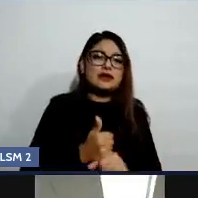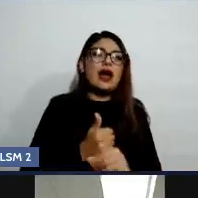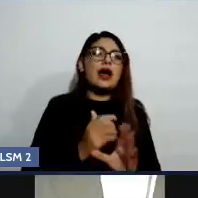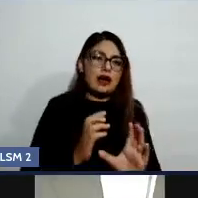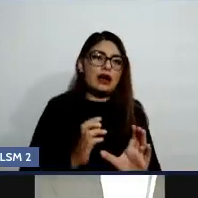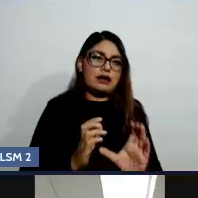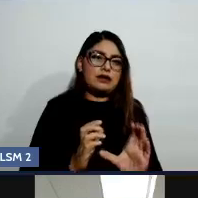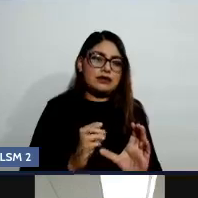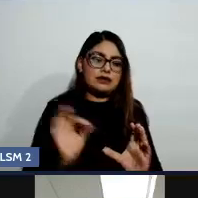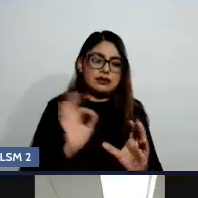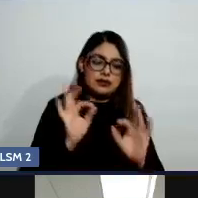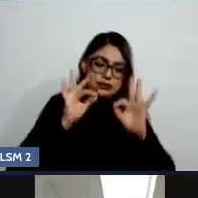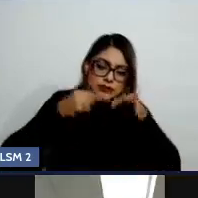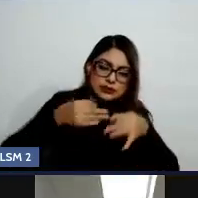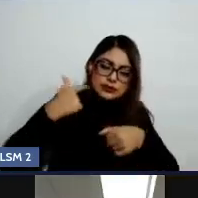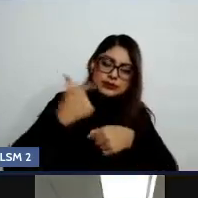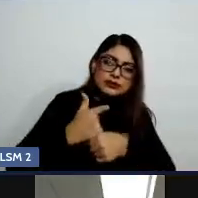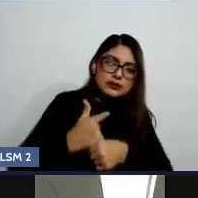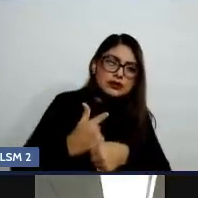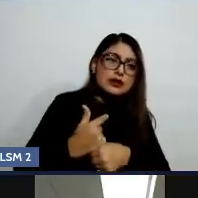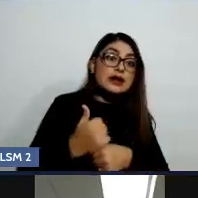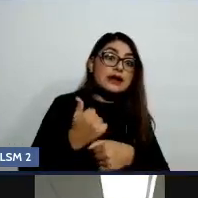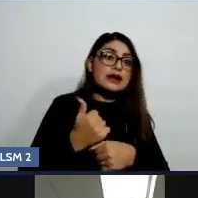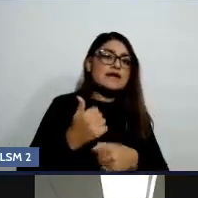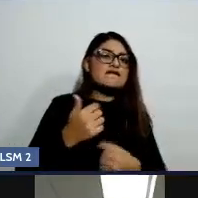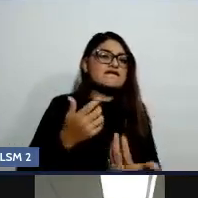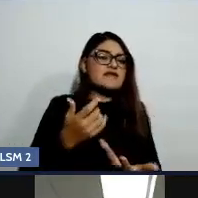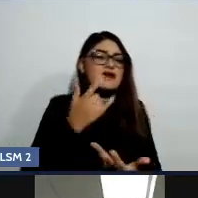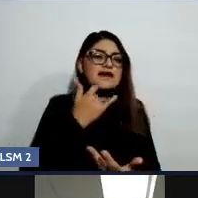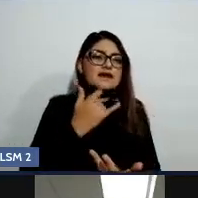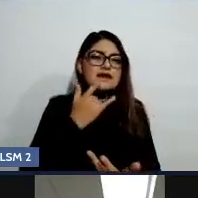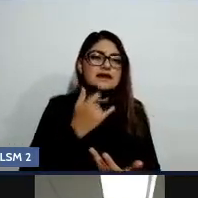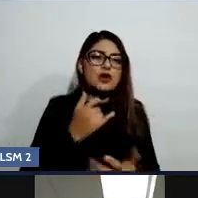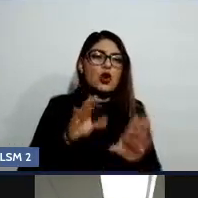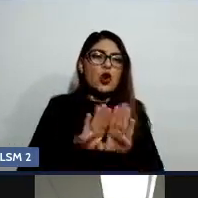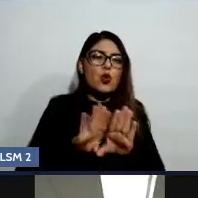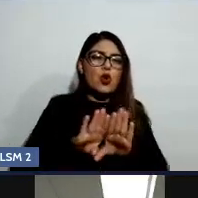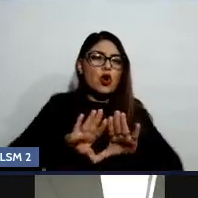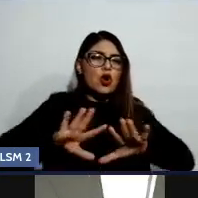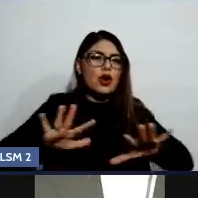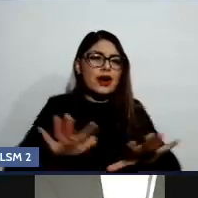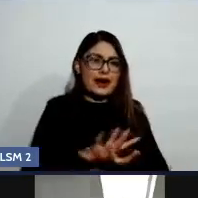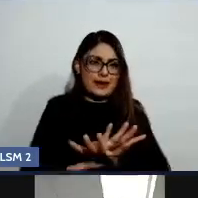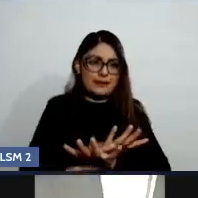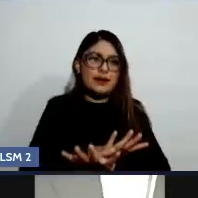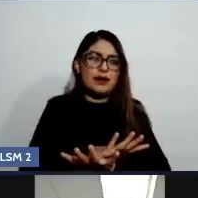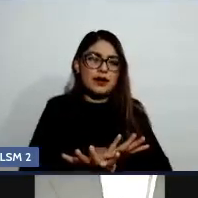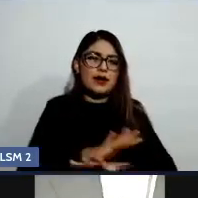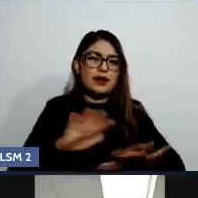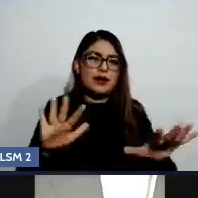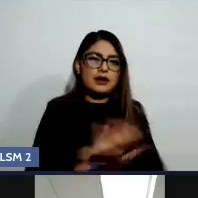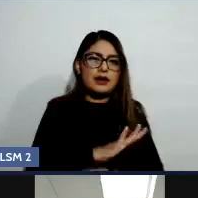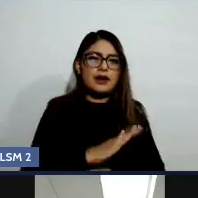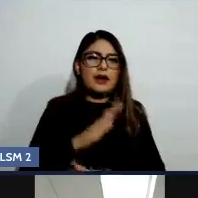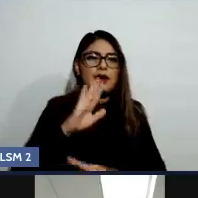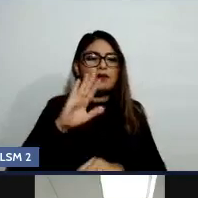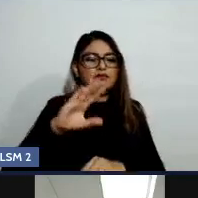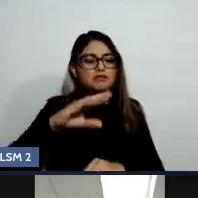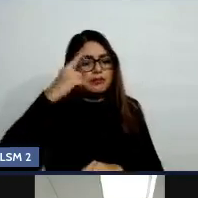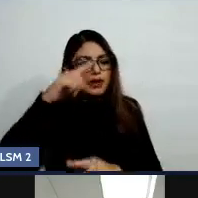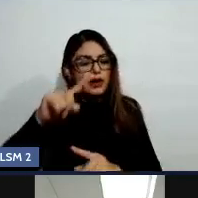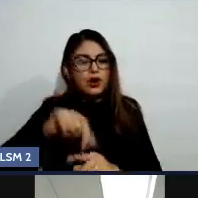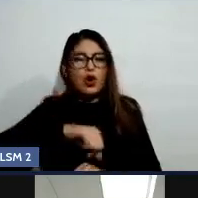por otra que me sea más productiva, vamos, ¿no? Hay creencias que